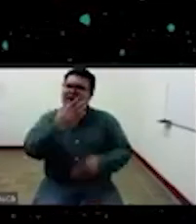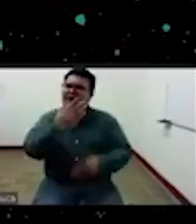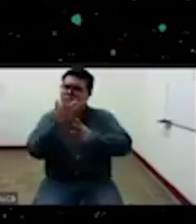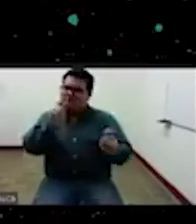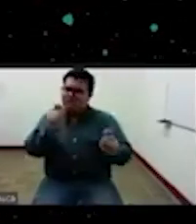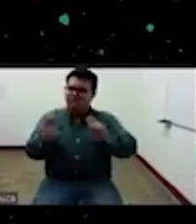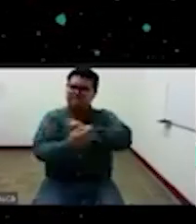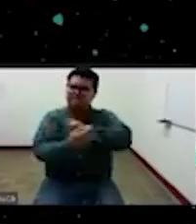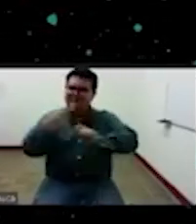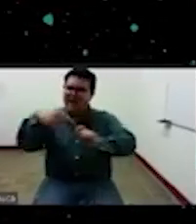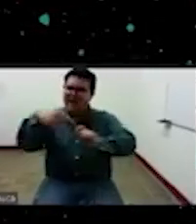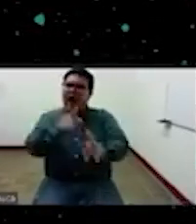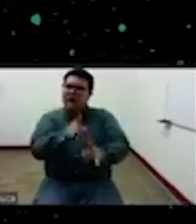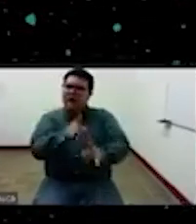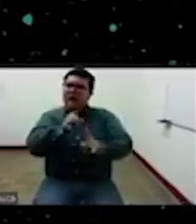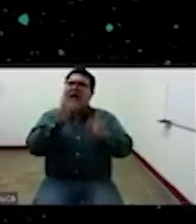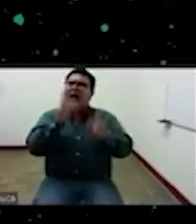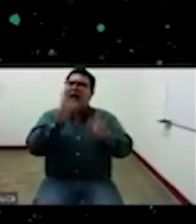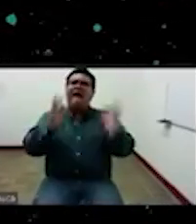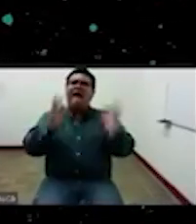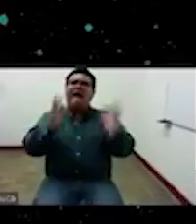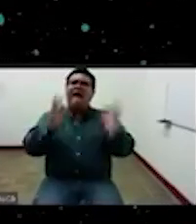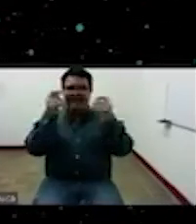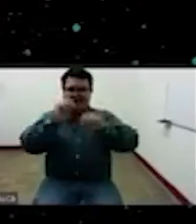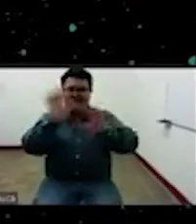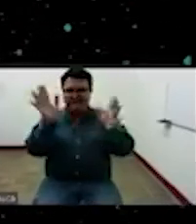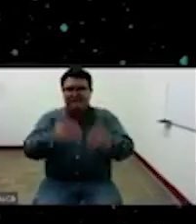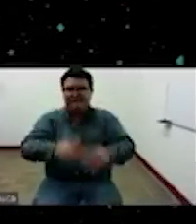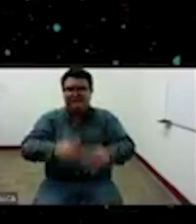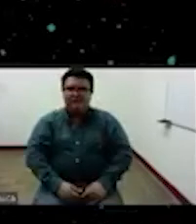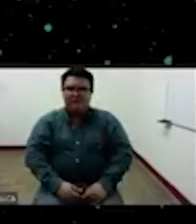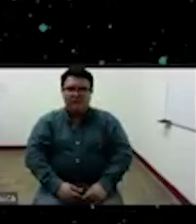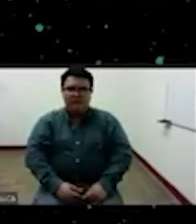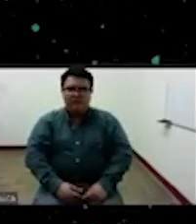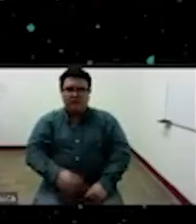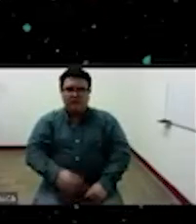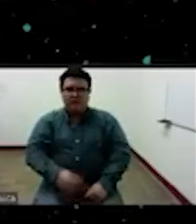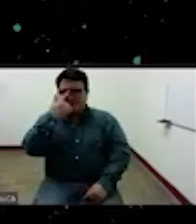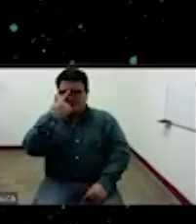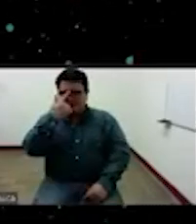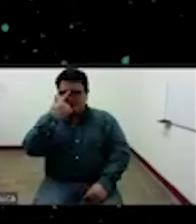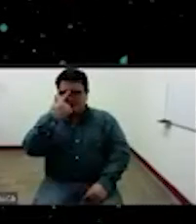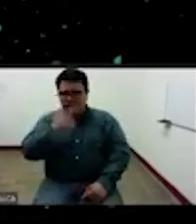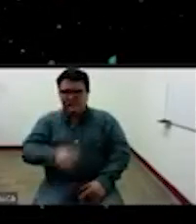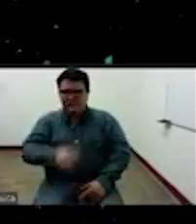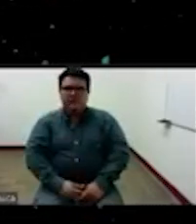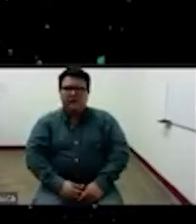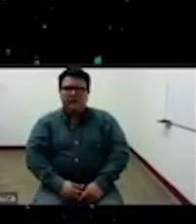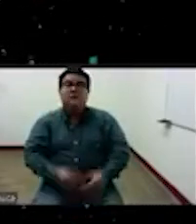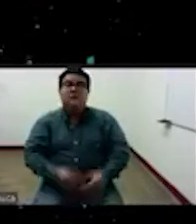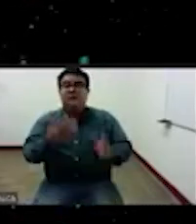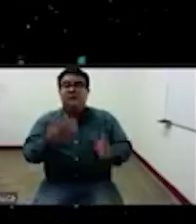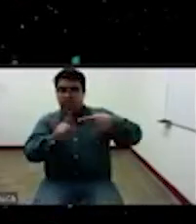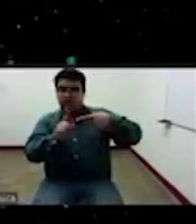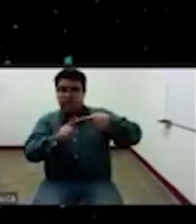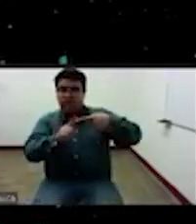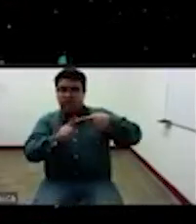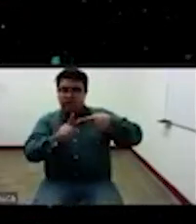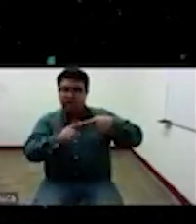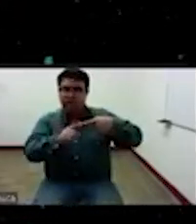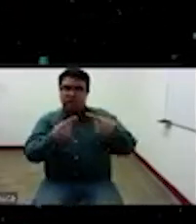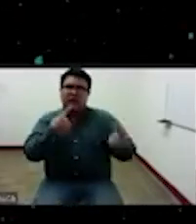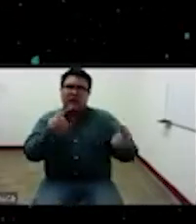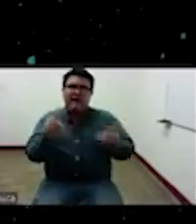ese proyecto de la transmodernidad que propone este autor por ejemplo en un primer momento es